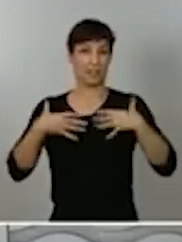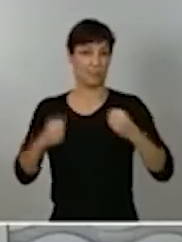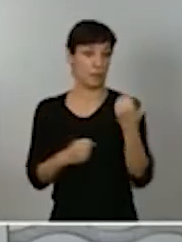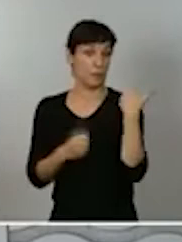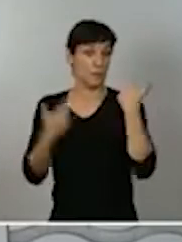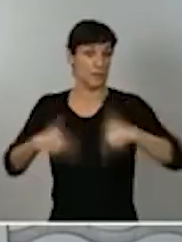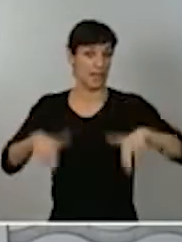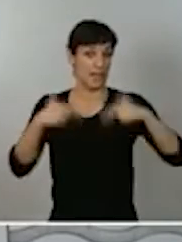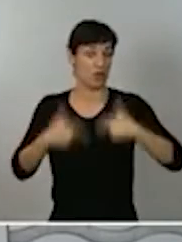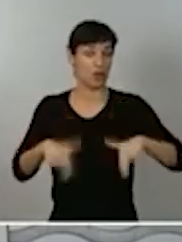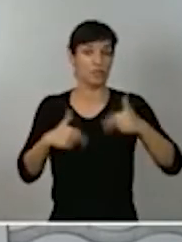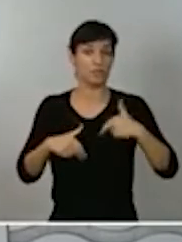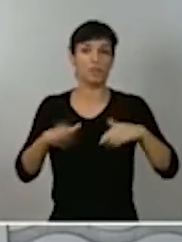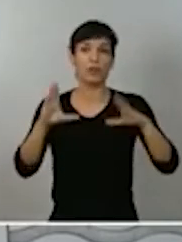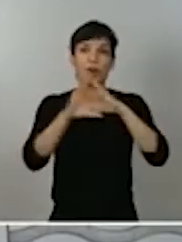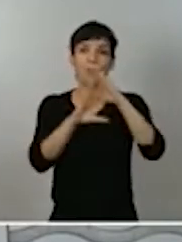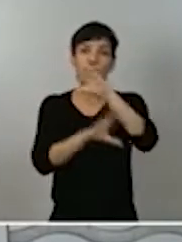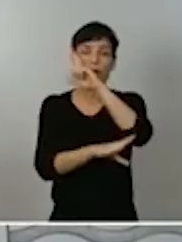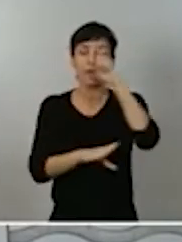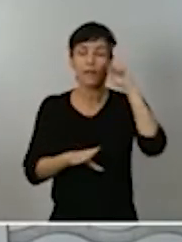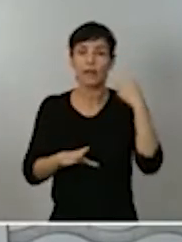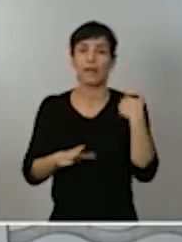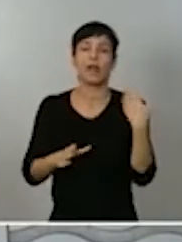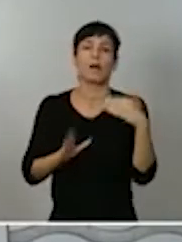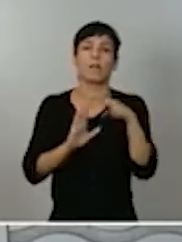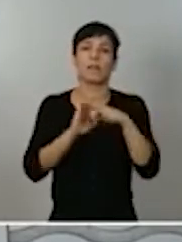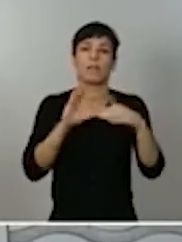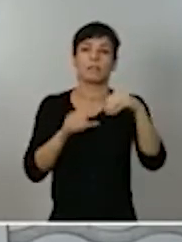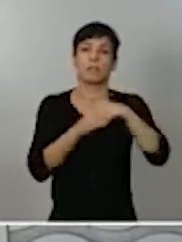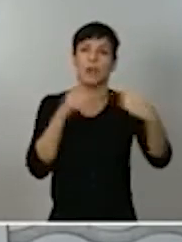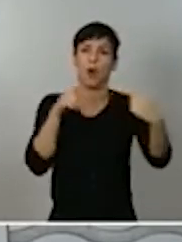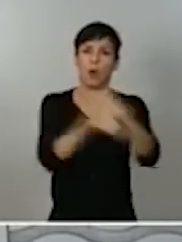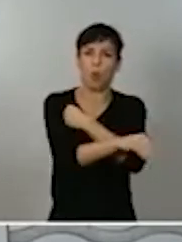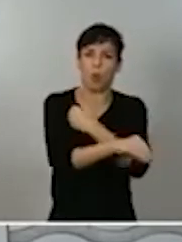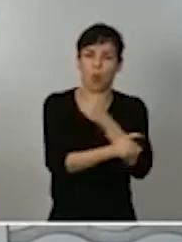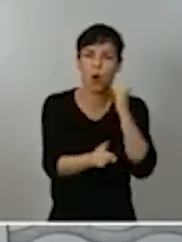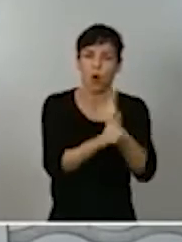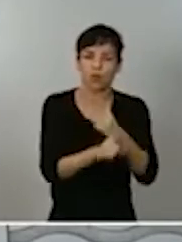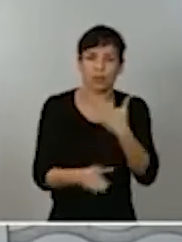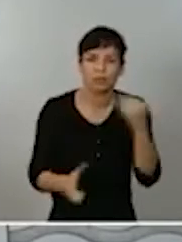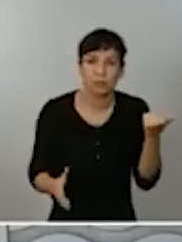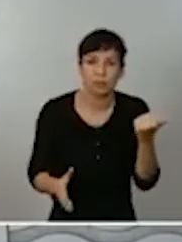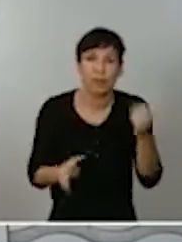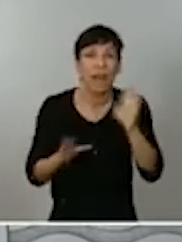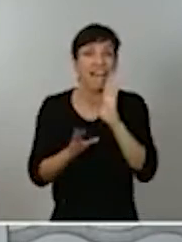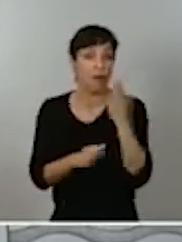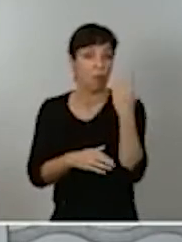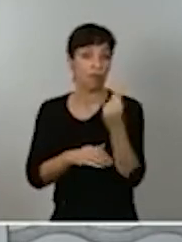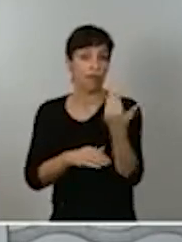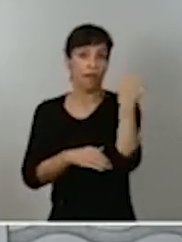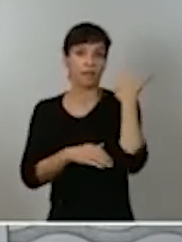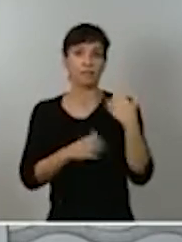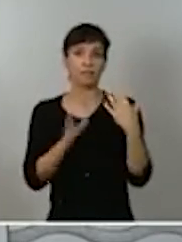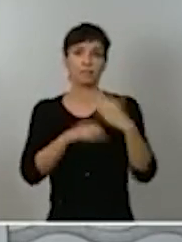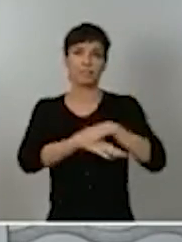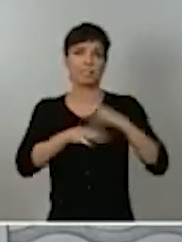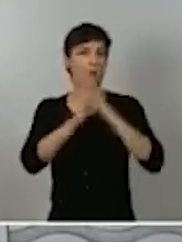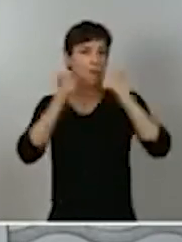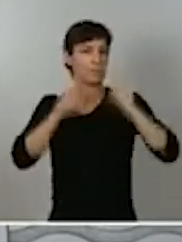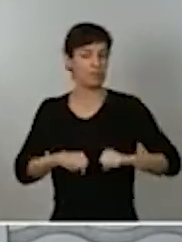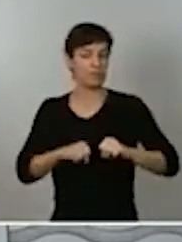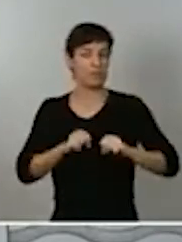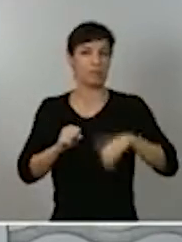votó en contra de la adopción de estas medidas acordadas con el Ministerio el día anterior y cuestionó la validez